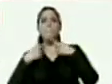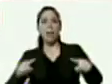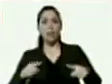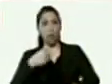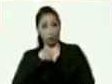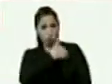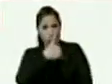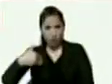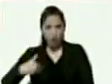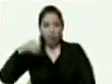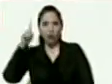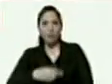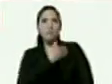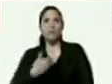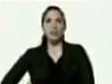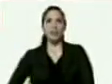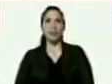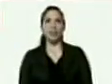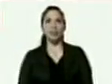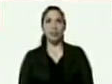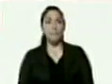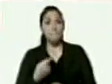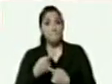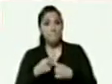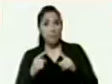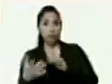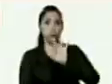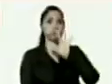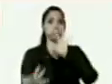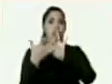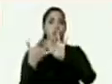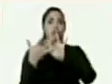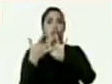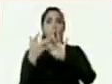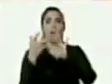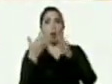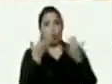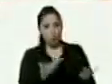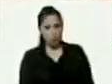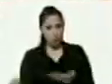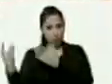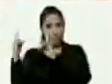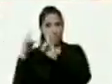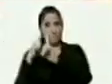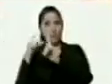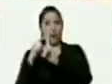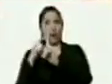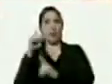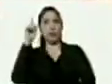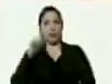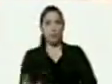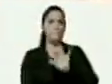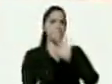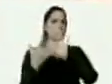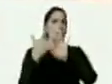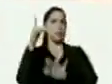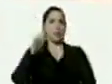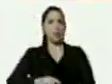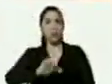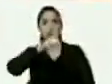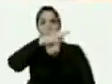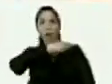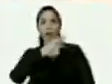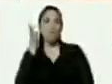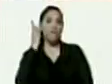presidente bueno para interactuar darle la palabra darle el pase a usted y luego aquí están nuestras jefes